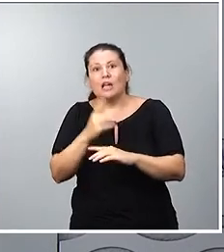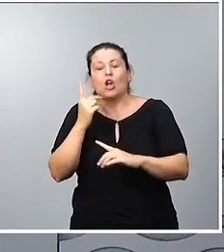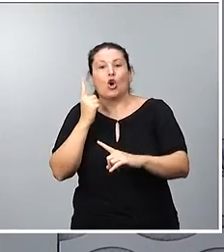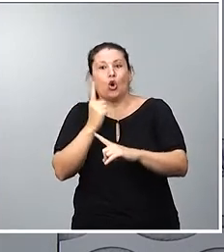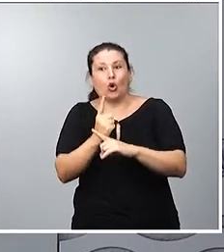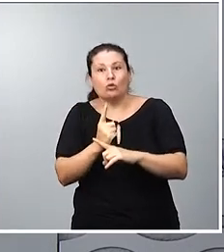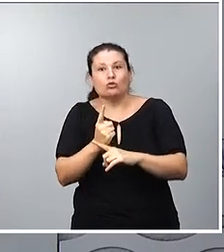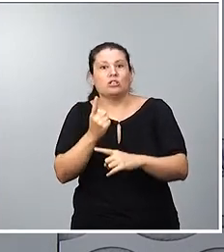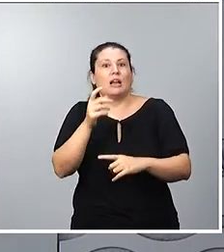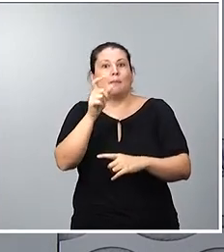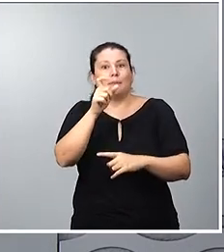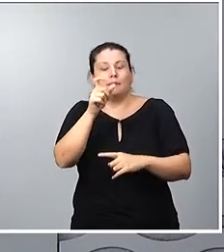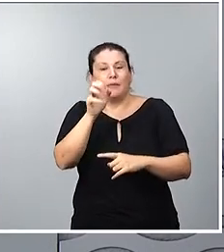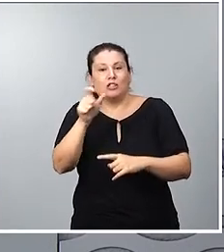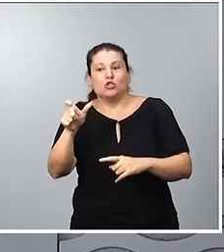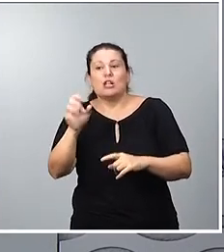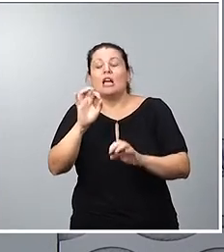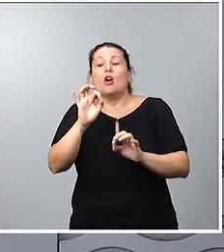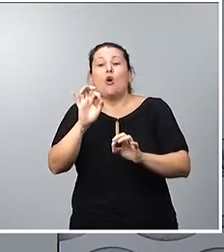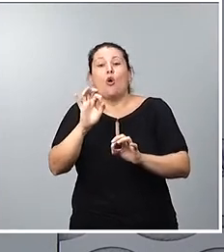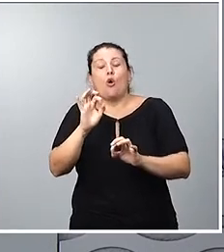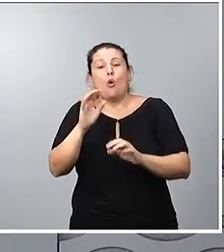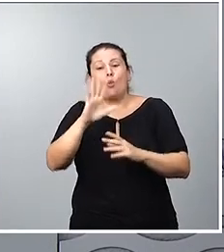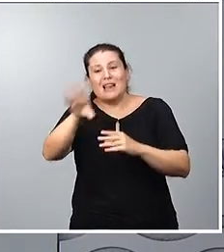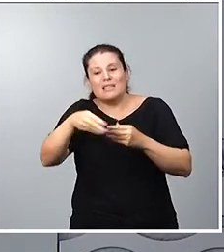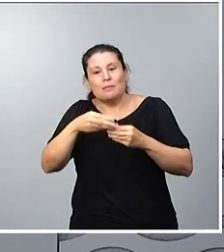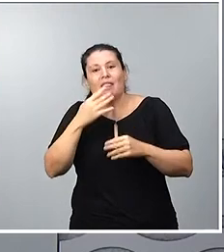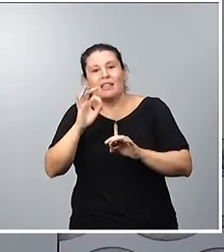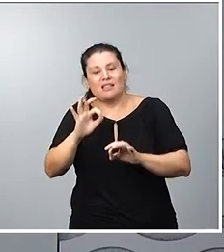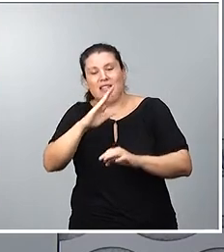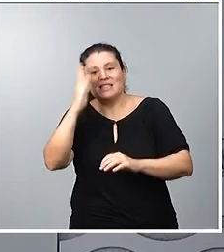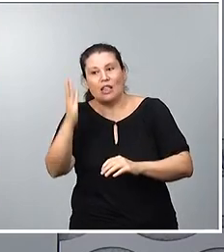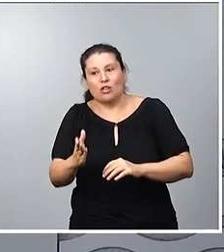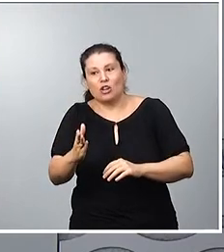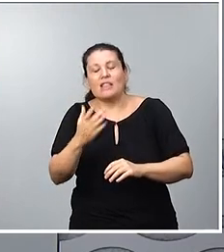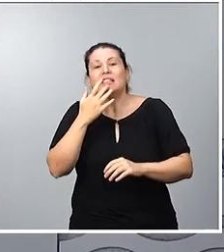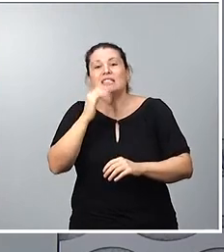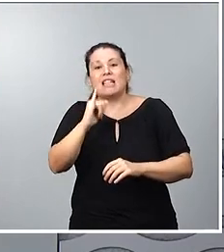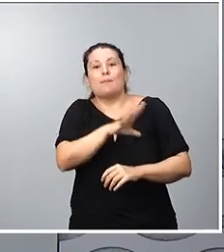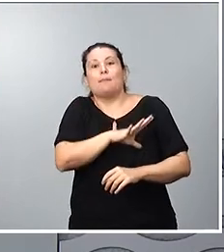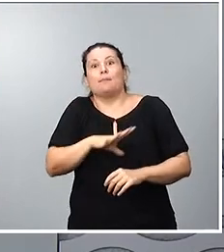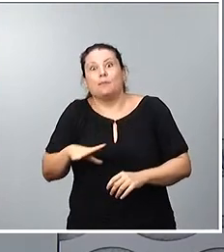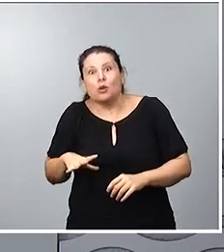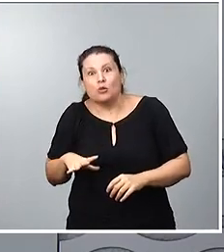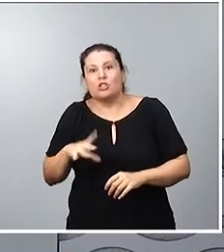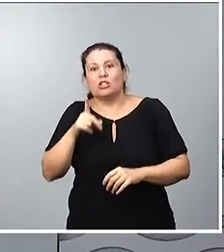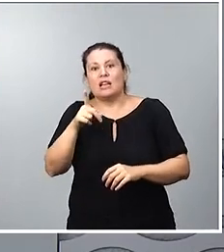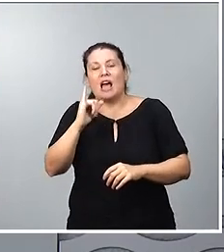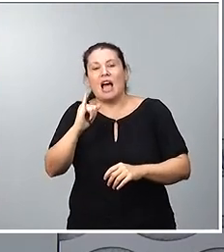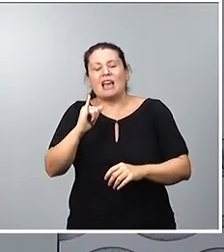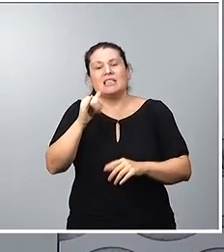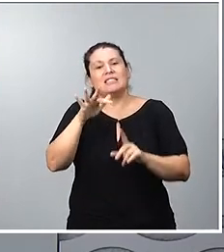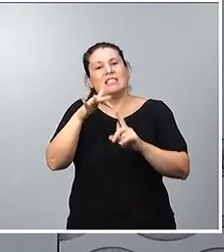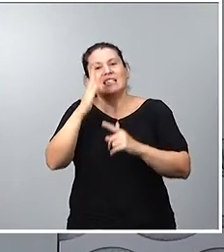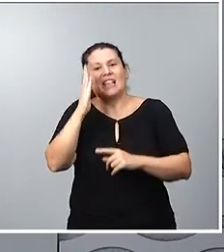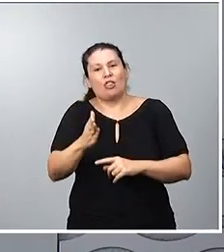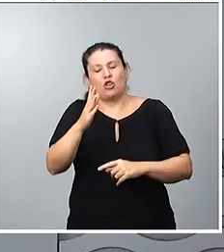expediente sancionador como consecuencia de presuntas infracciones calificadas como muy graves.